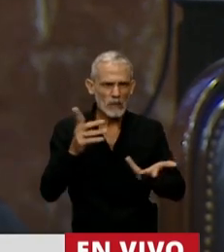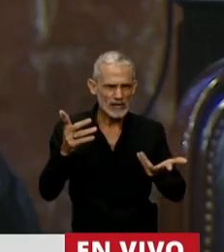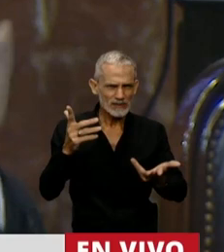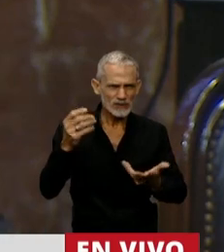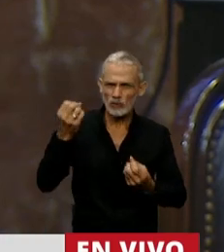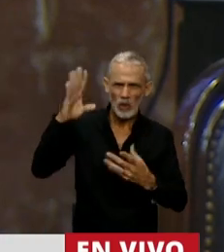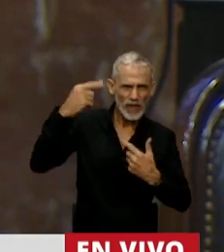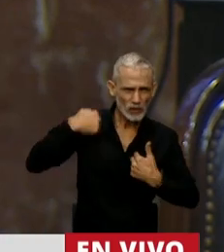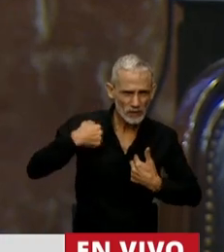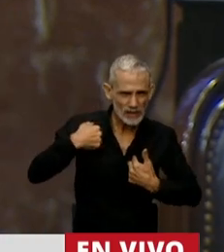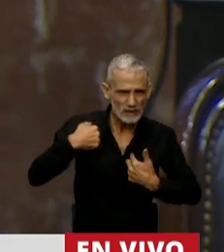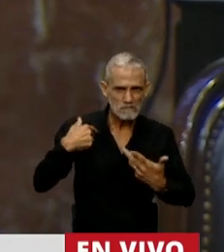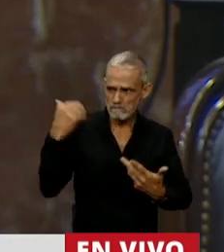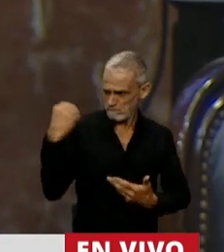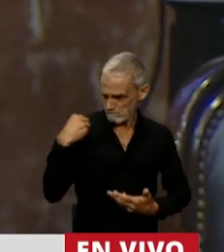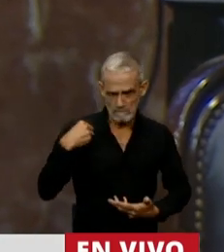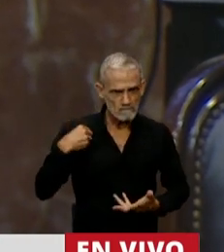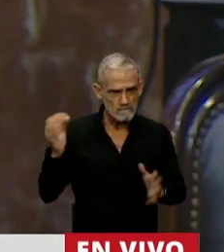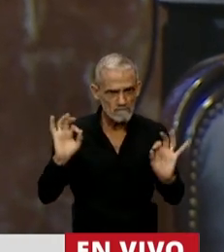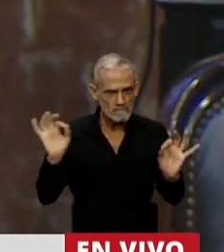financiando no me llamaron.